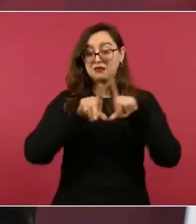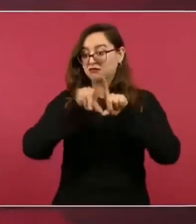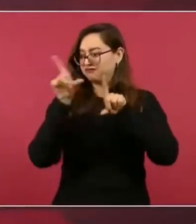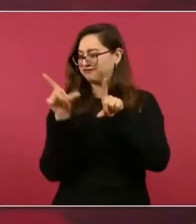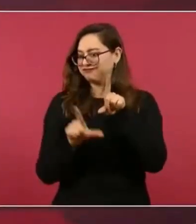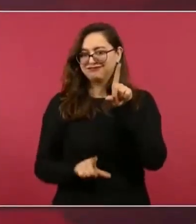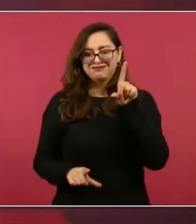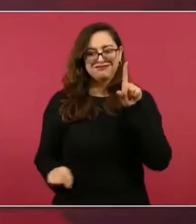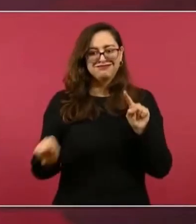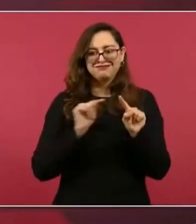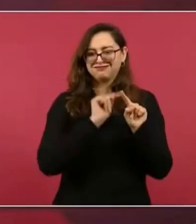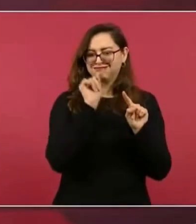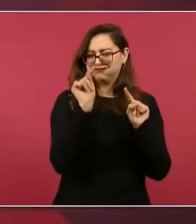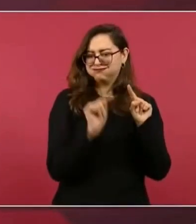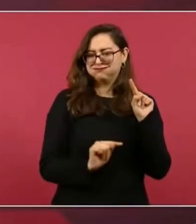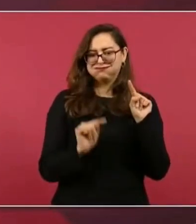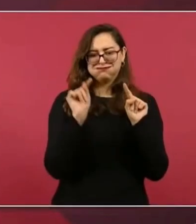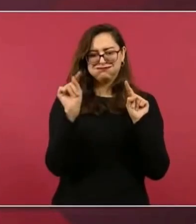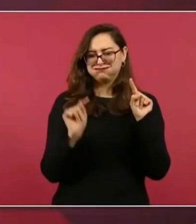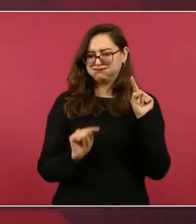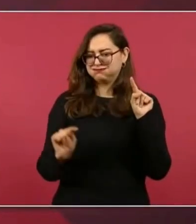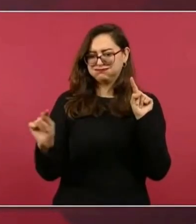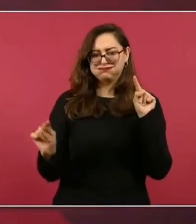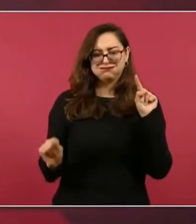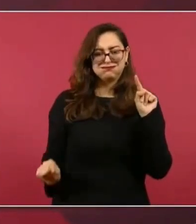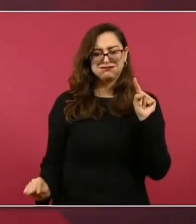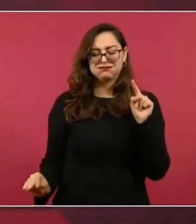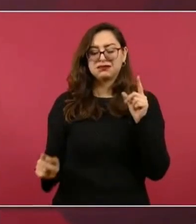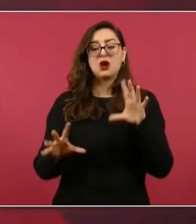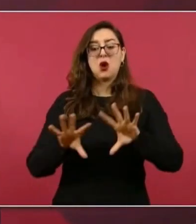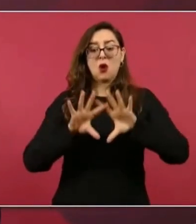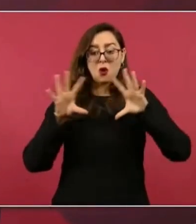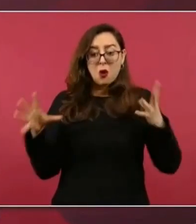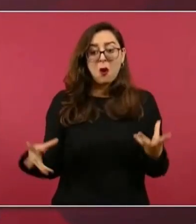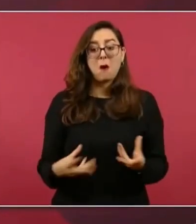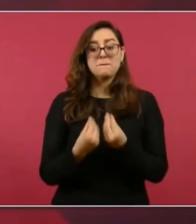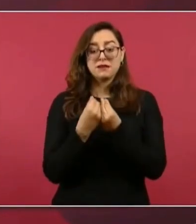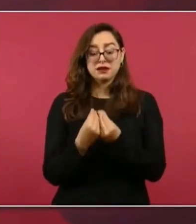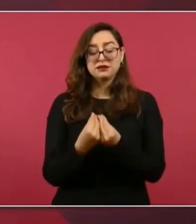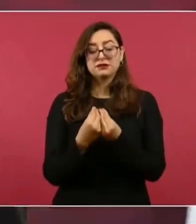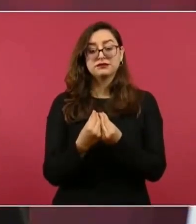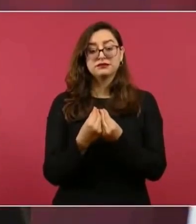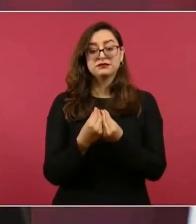más sucursales en el país y se van a dispersar